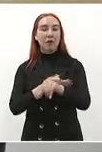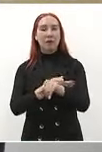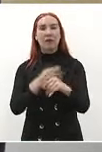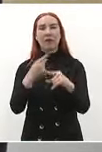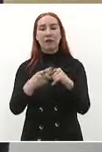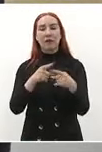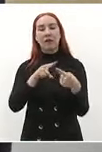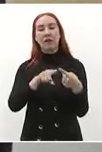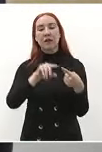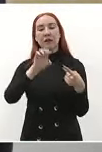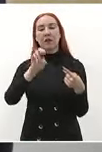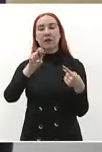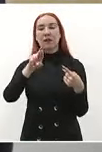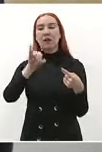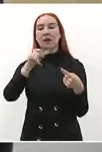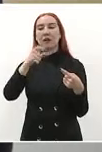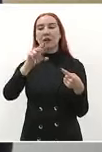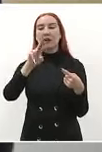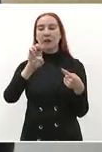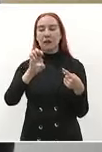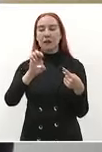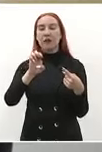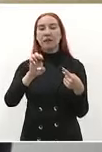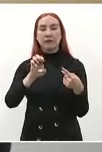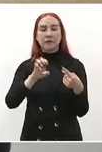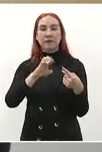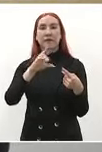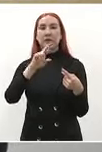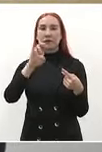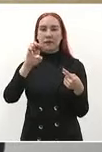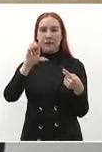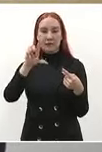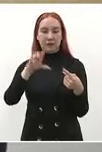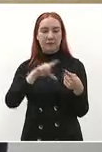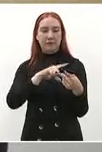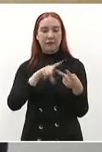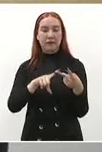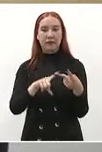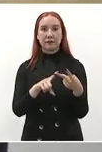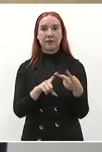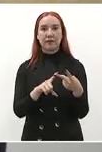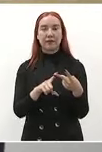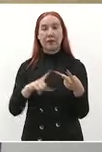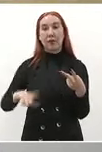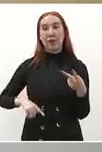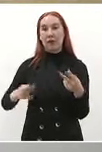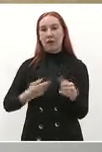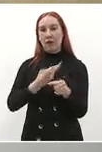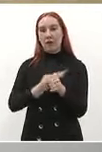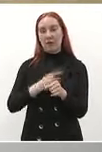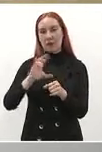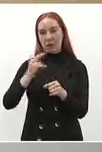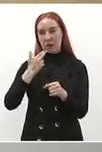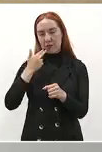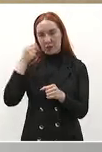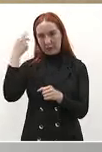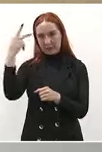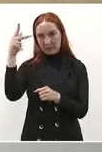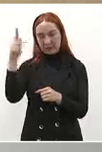Kril que era el gobernador de Chihuahua y su suegro